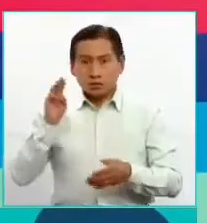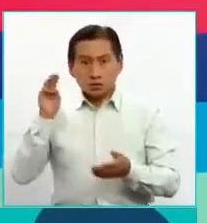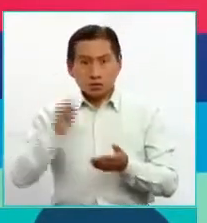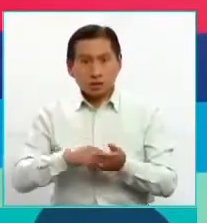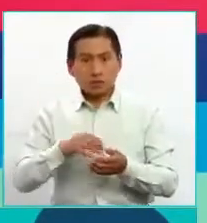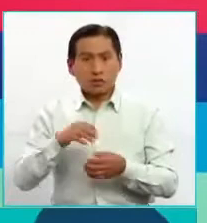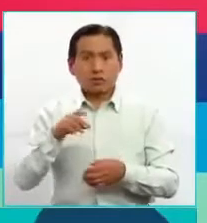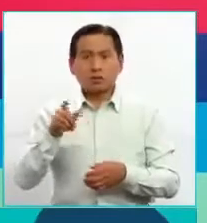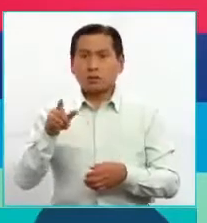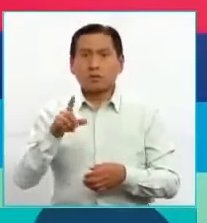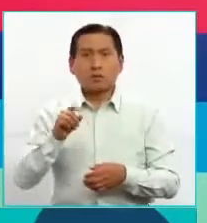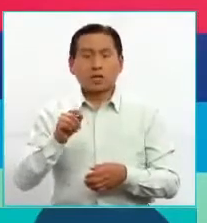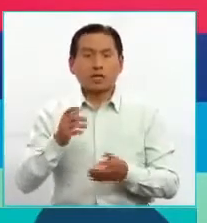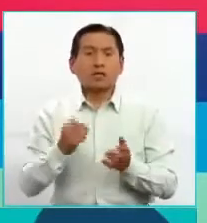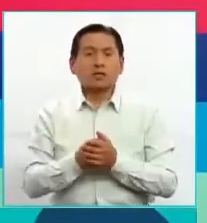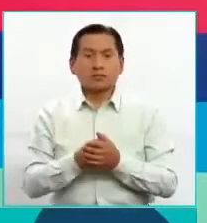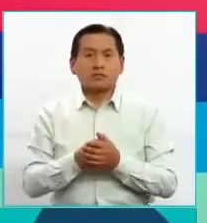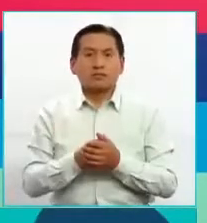2020.